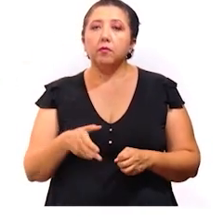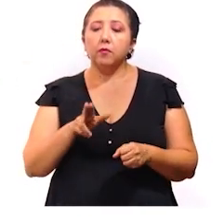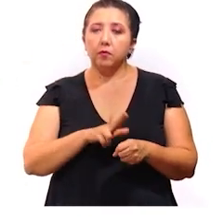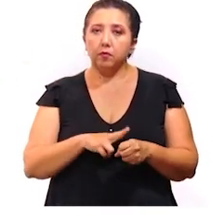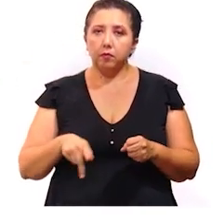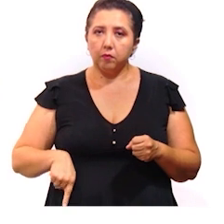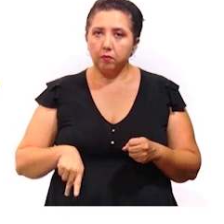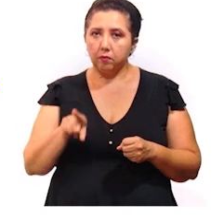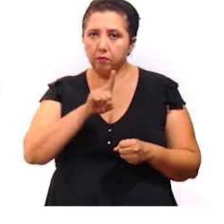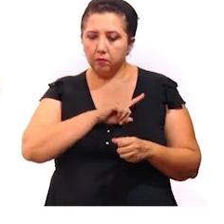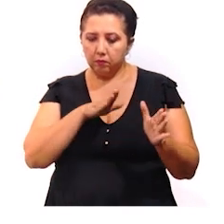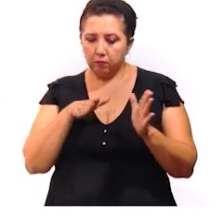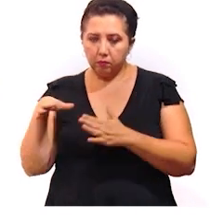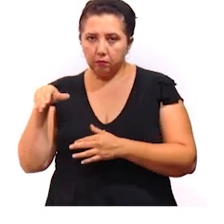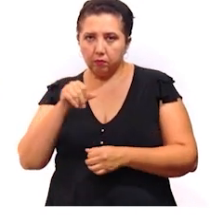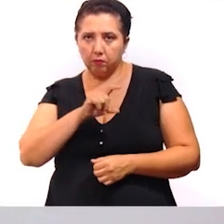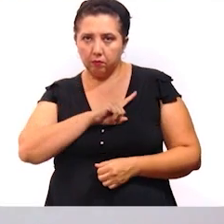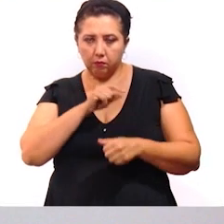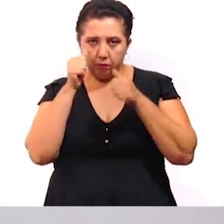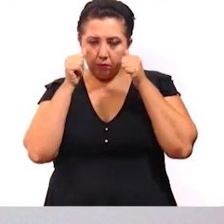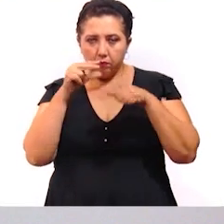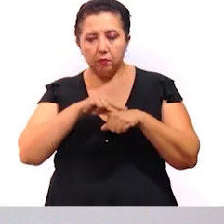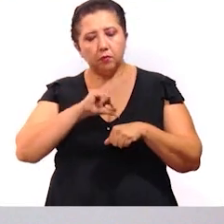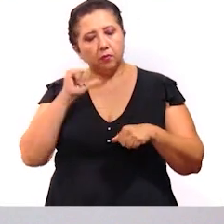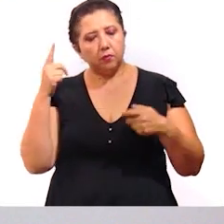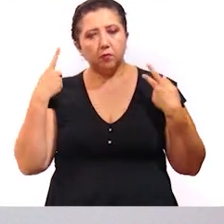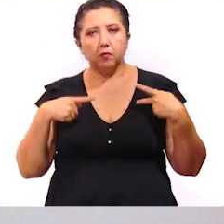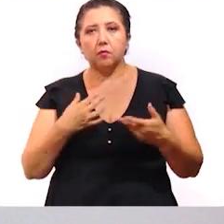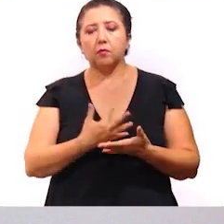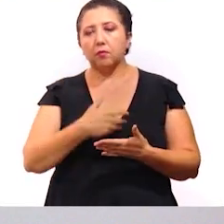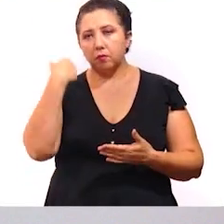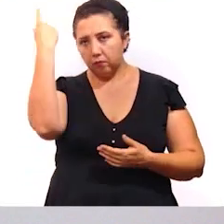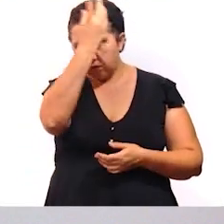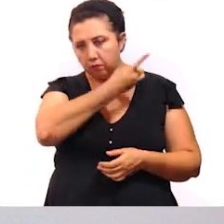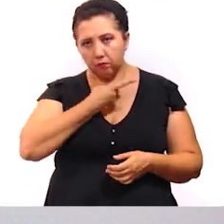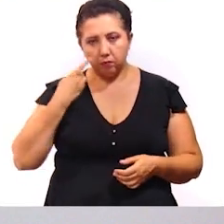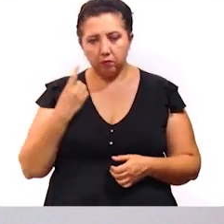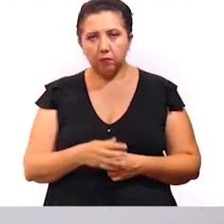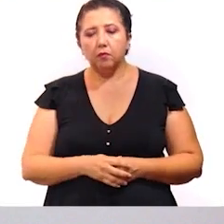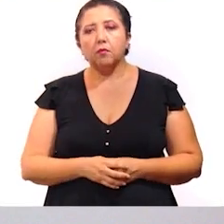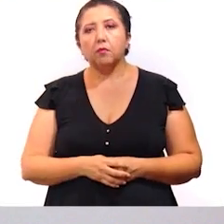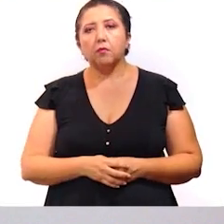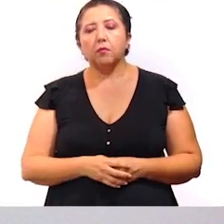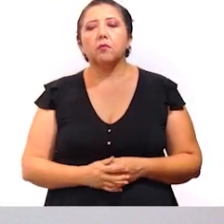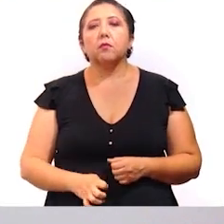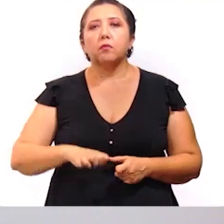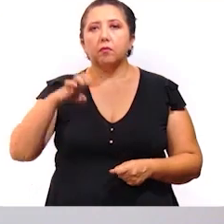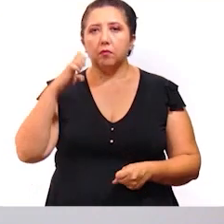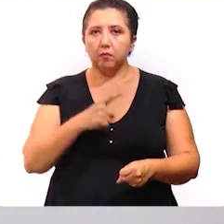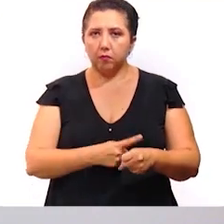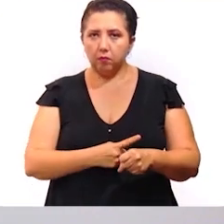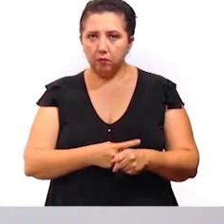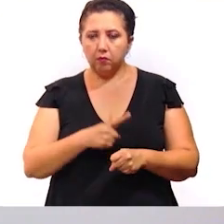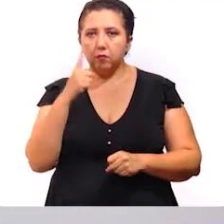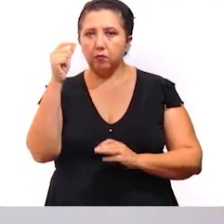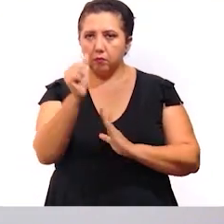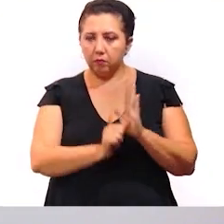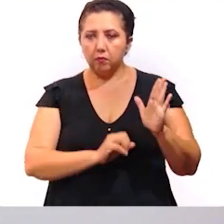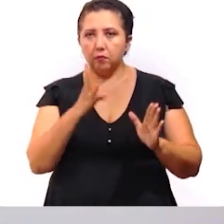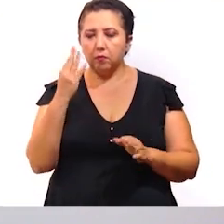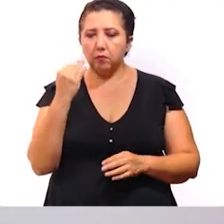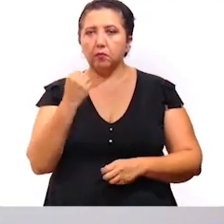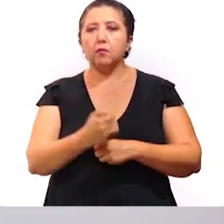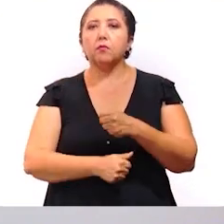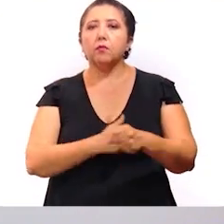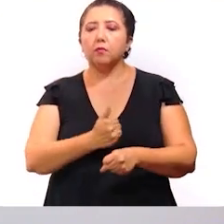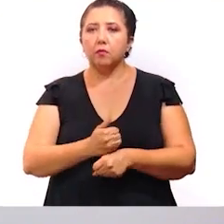hospitales públicos y en aislamiento total. Hay otros pacientes a la espera de diagnóstico. El rango de edad de los casos es de un